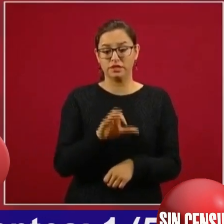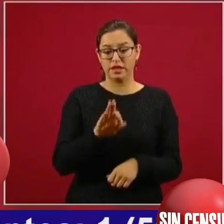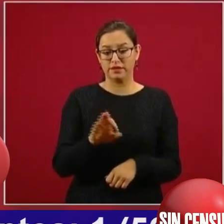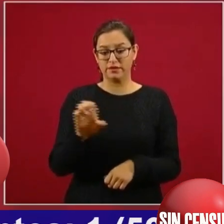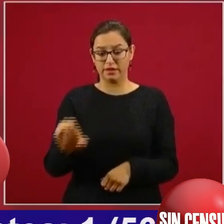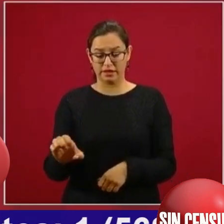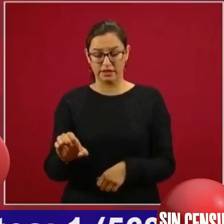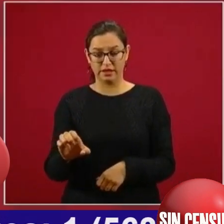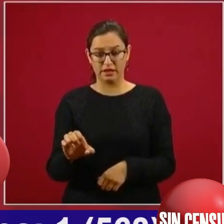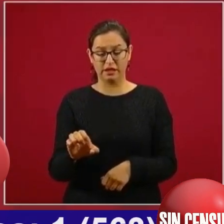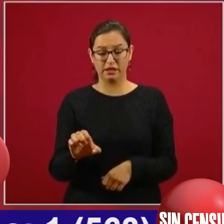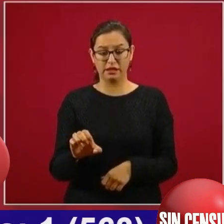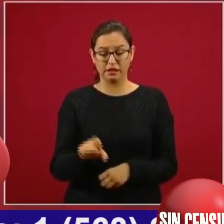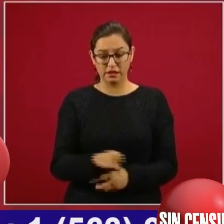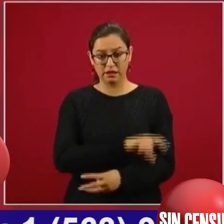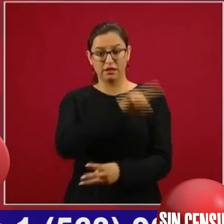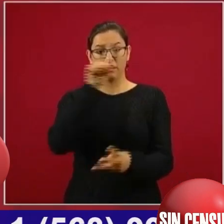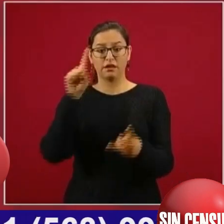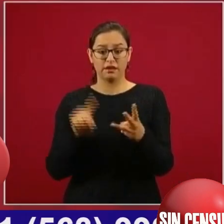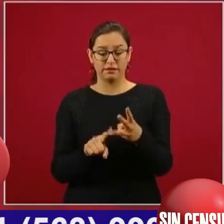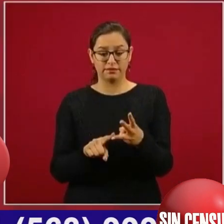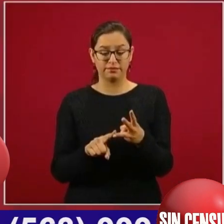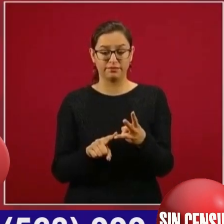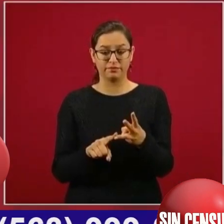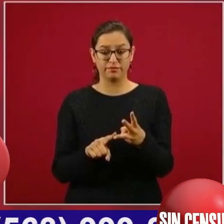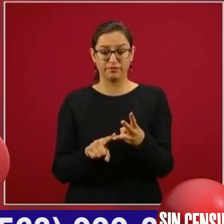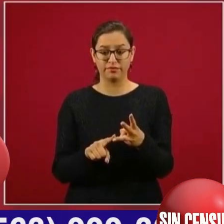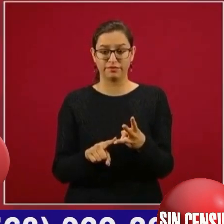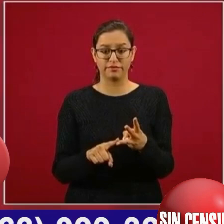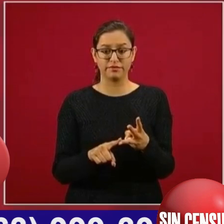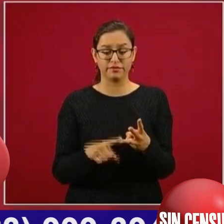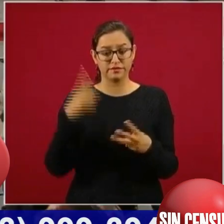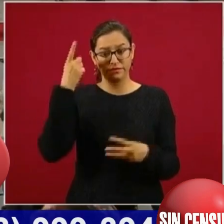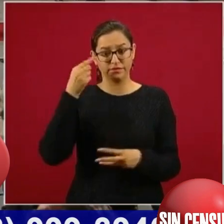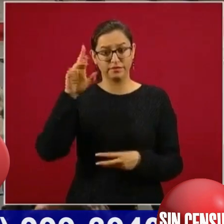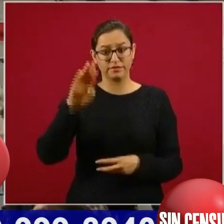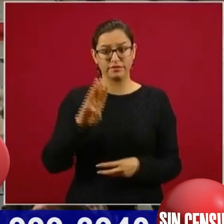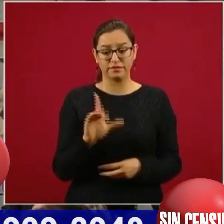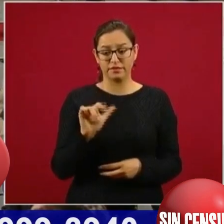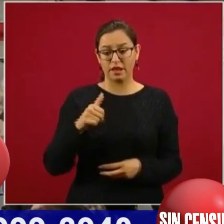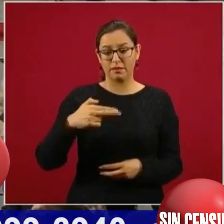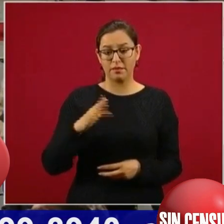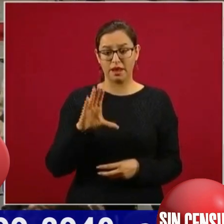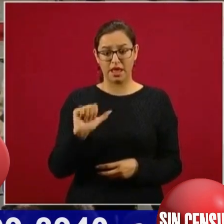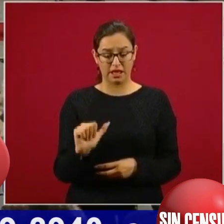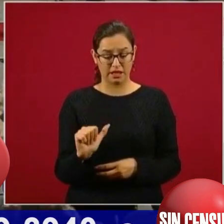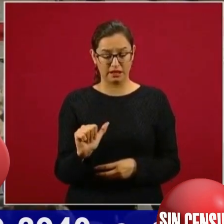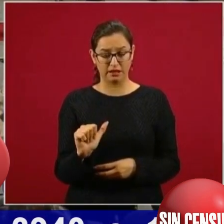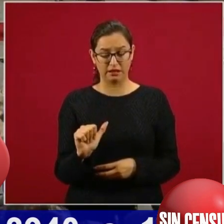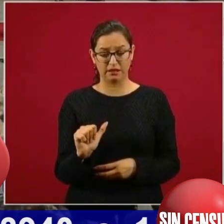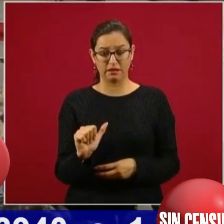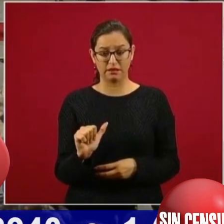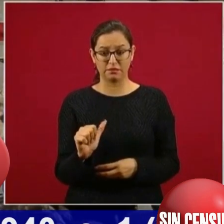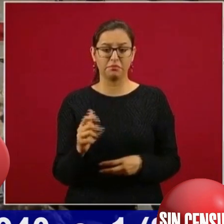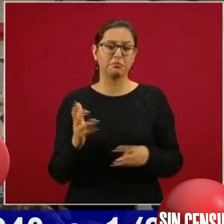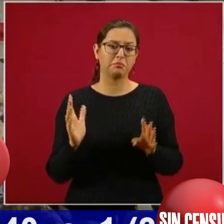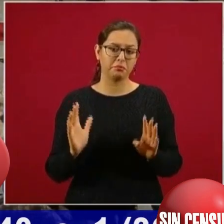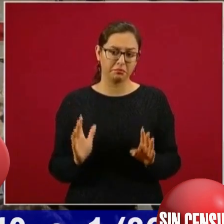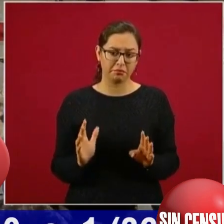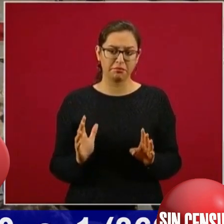Electricidad. Posteriormente la doctora Blanca Jiménez, bueno,